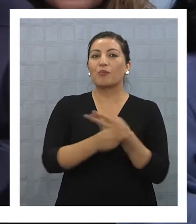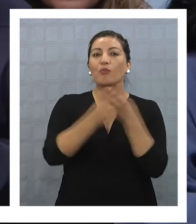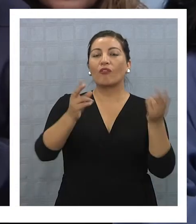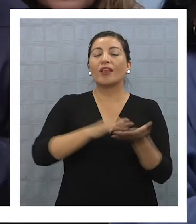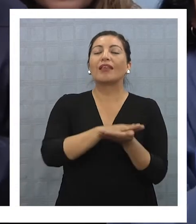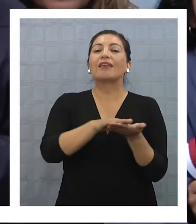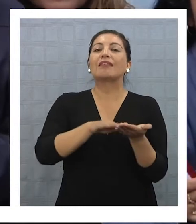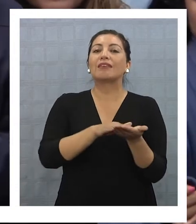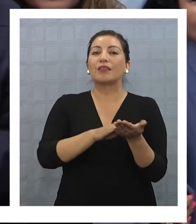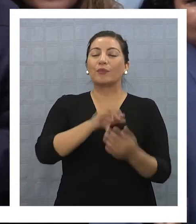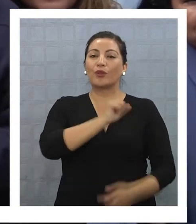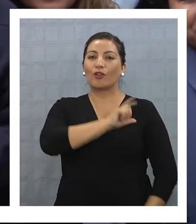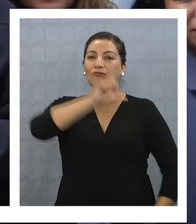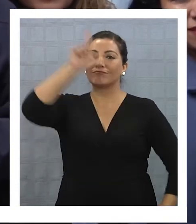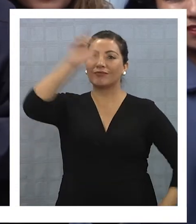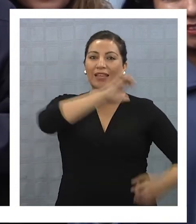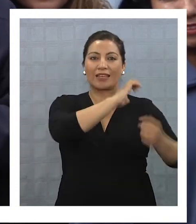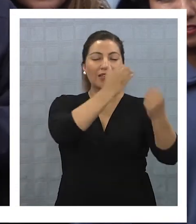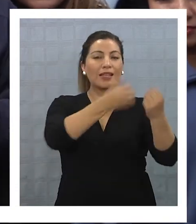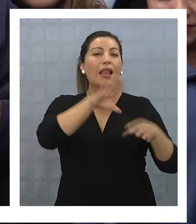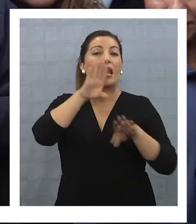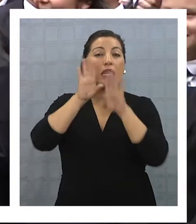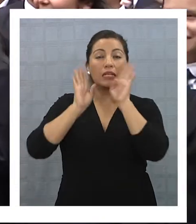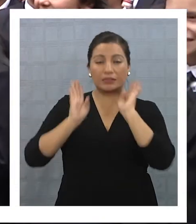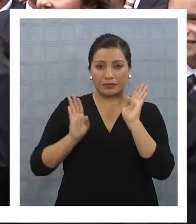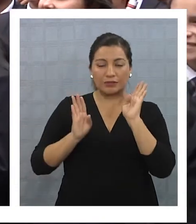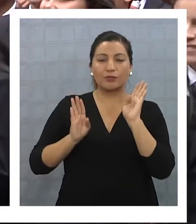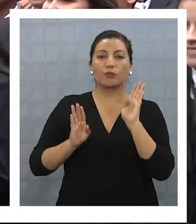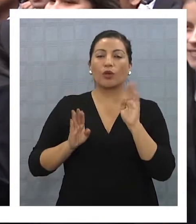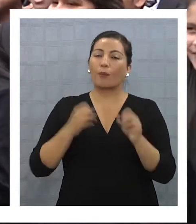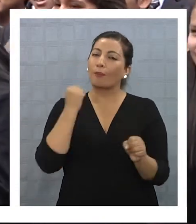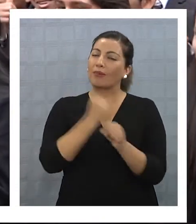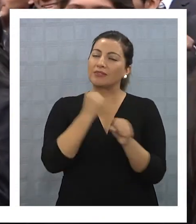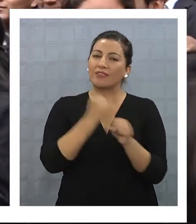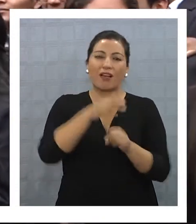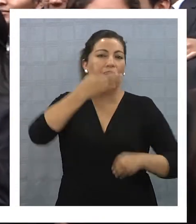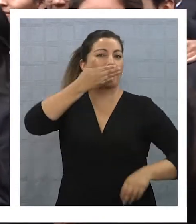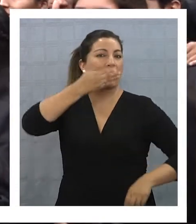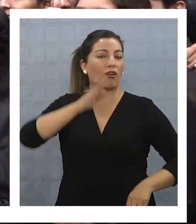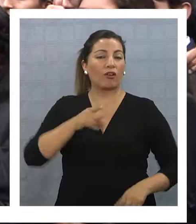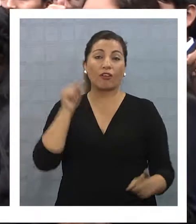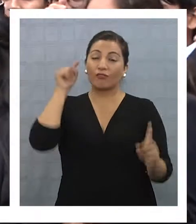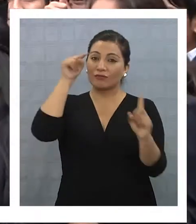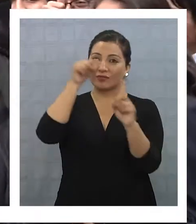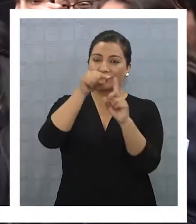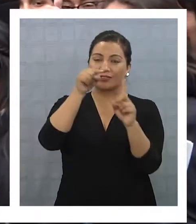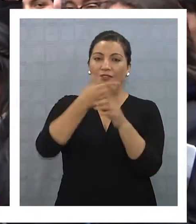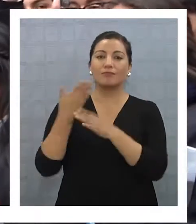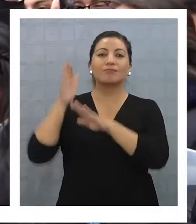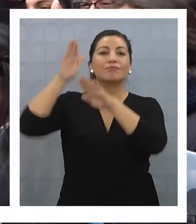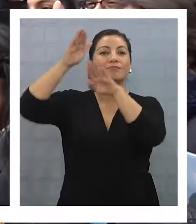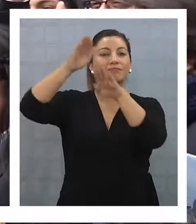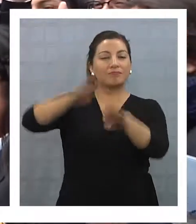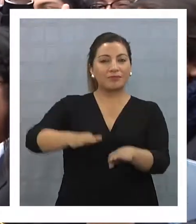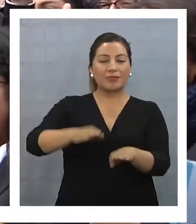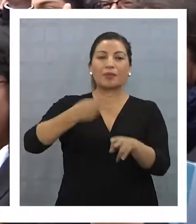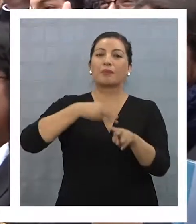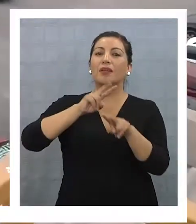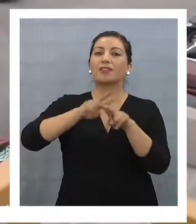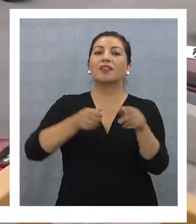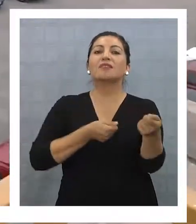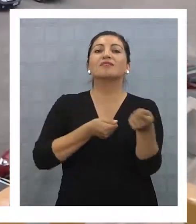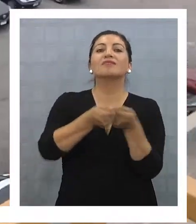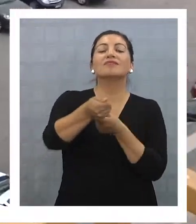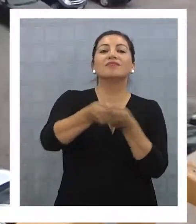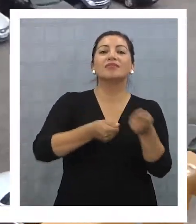ejemplo en la adopción de energías cada vez más limpias y más eficientes con el fin de contribuir a la maduración